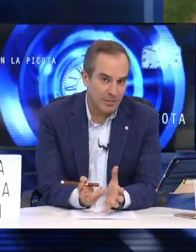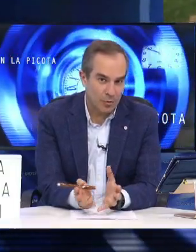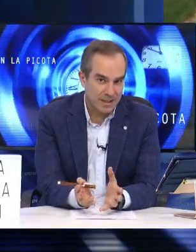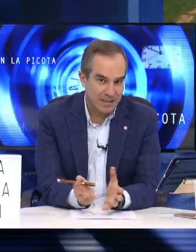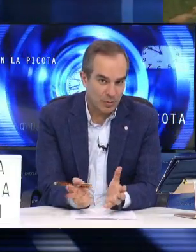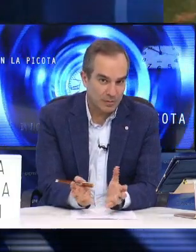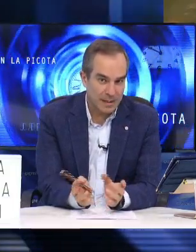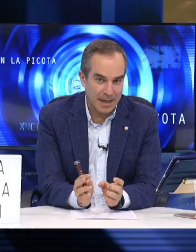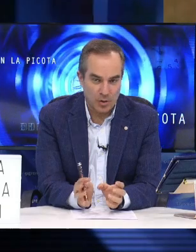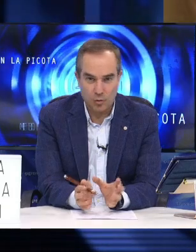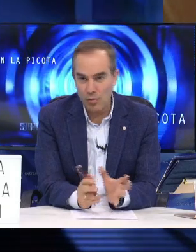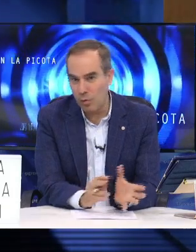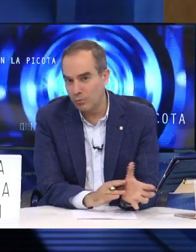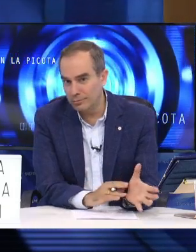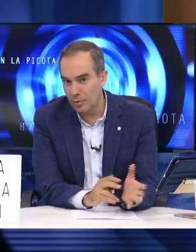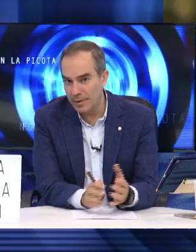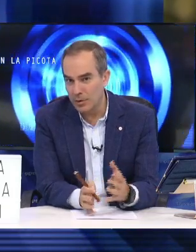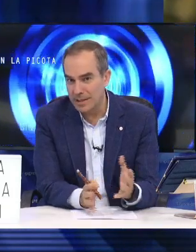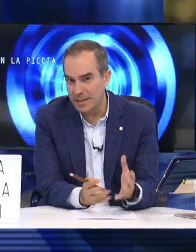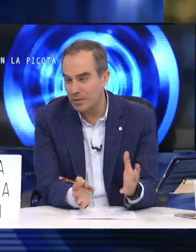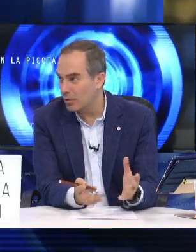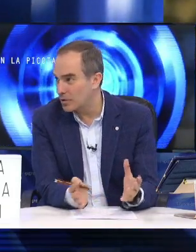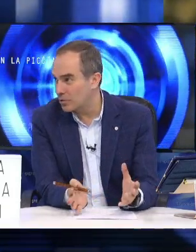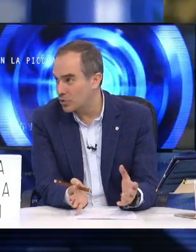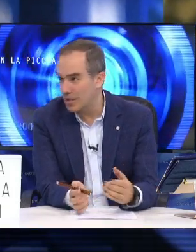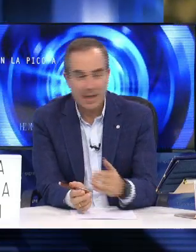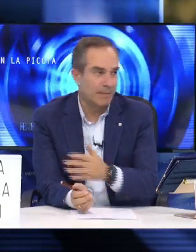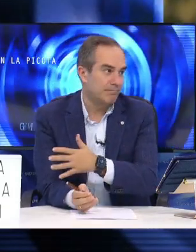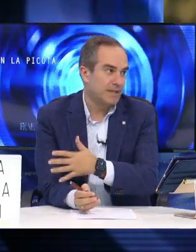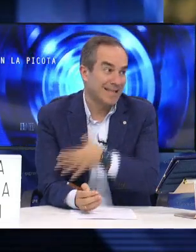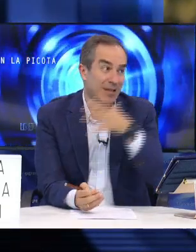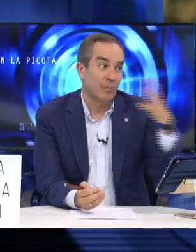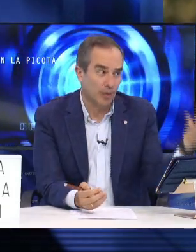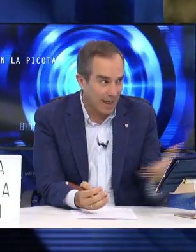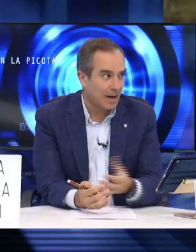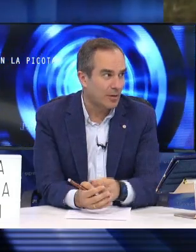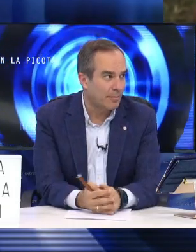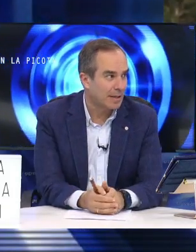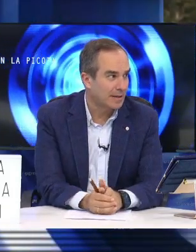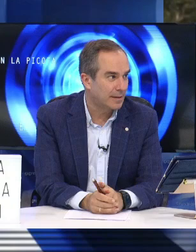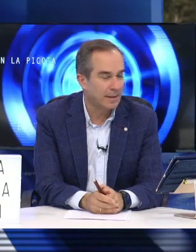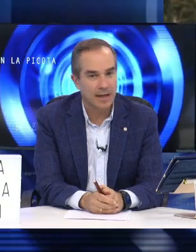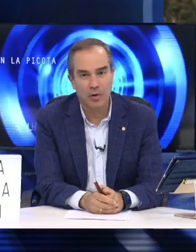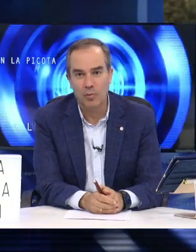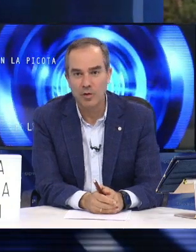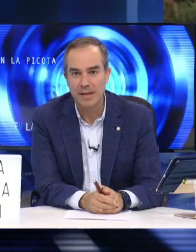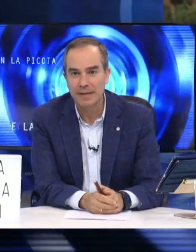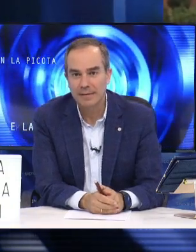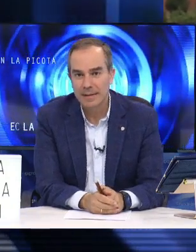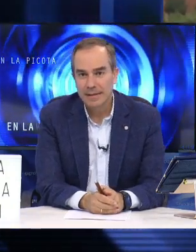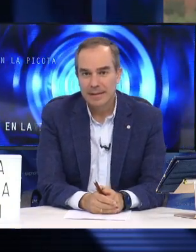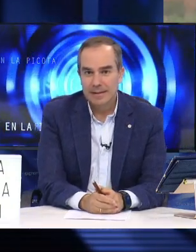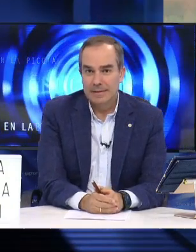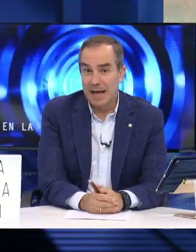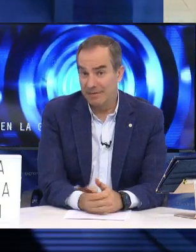productivo, que se produce en la región. Hubo un modelo que se instauró en los años 80, intentando proteger la mayor parte de la comunidad,